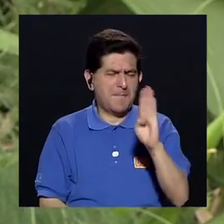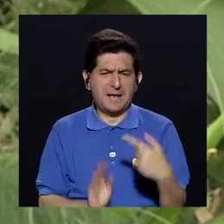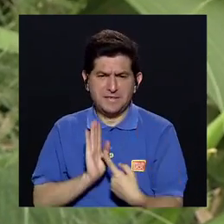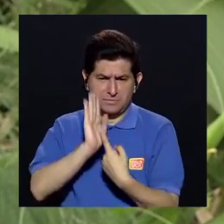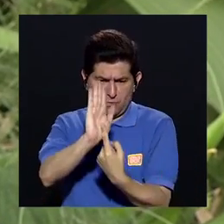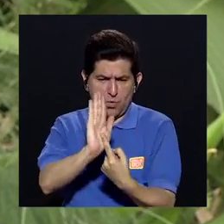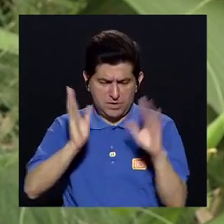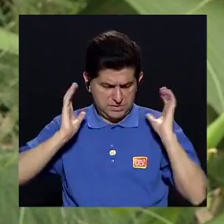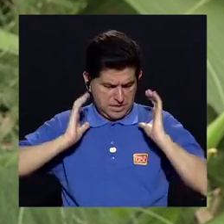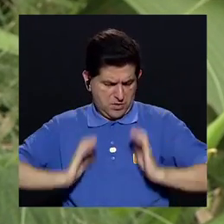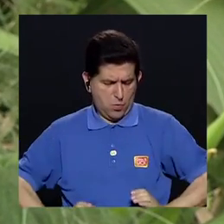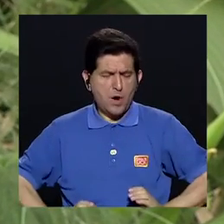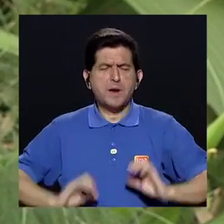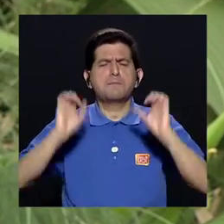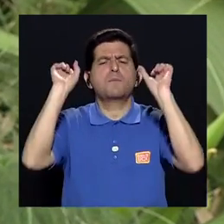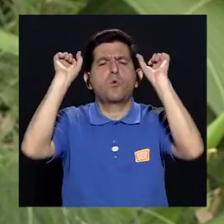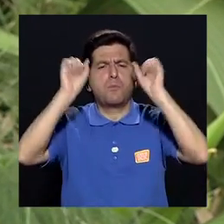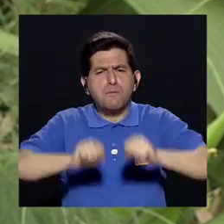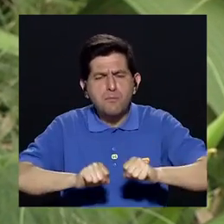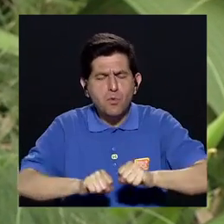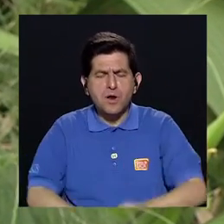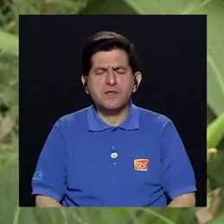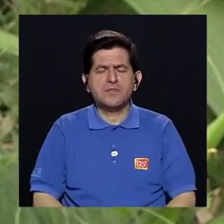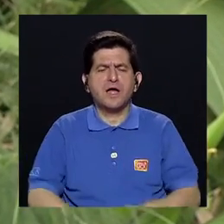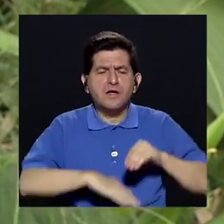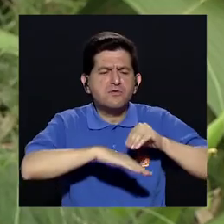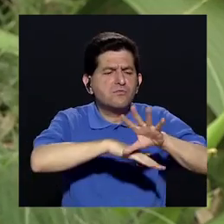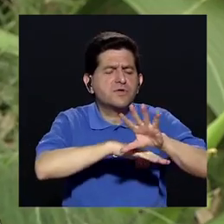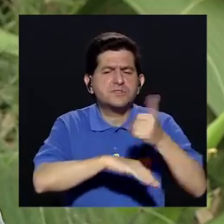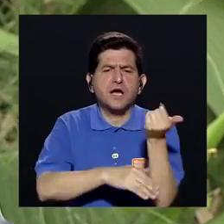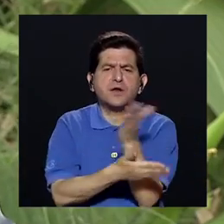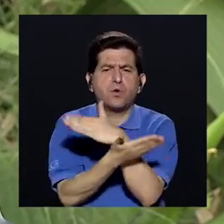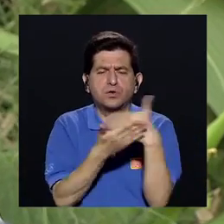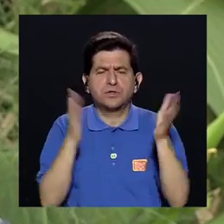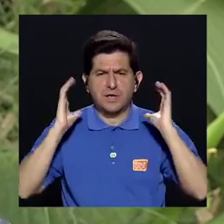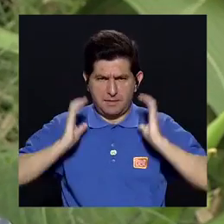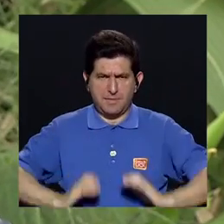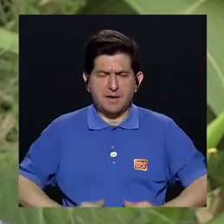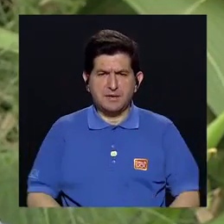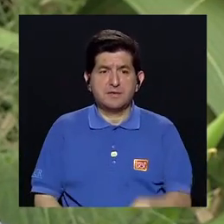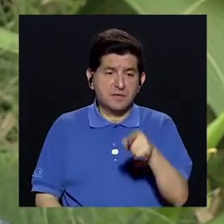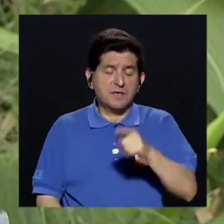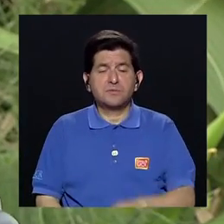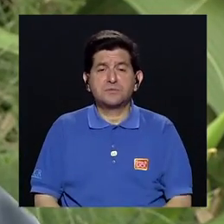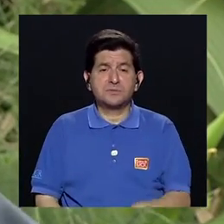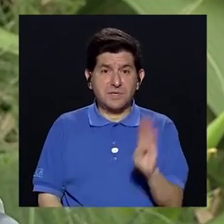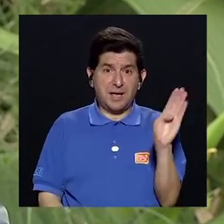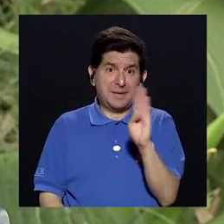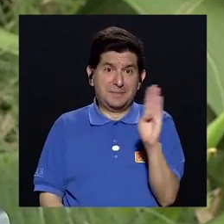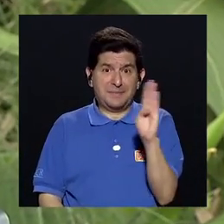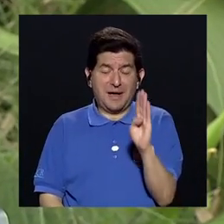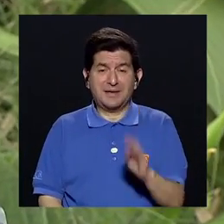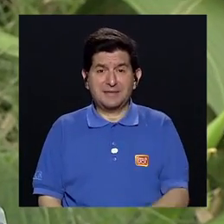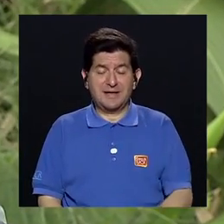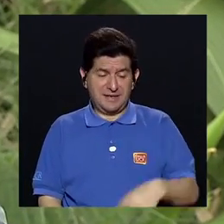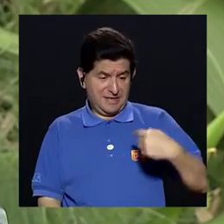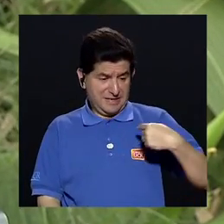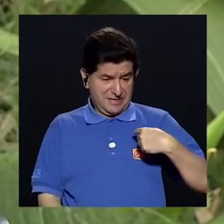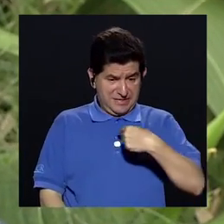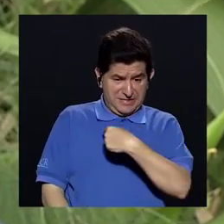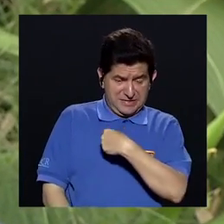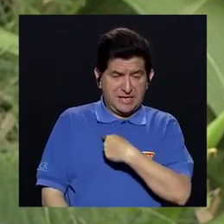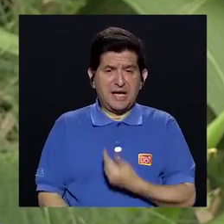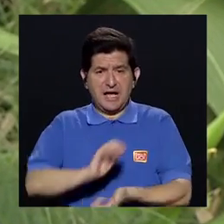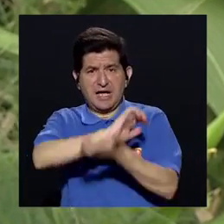manifiesta en el cuerpo Podría trasladarse a otros órganos Usted puede tragar bacterias que están en el pulmón